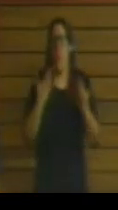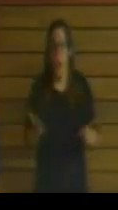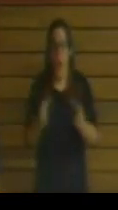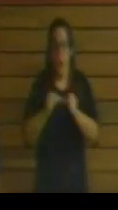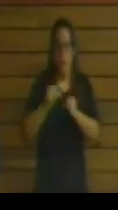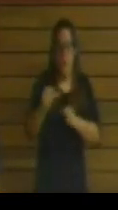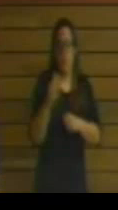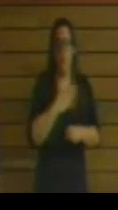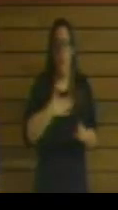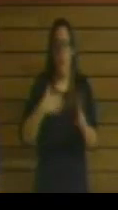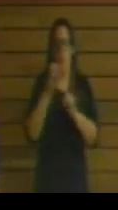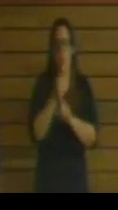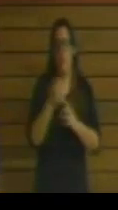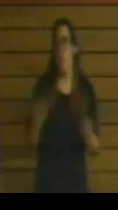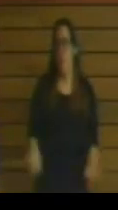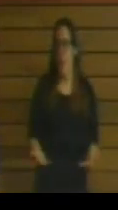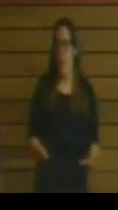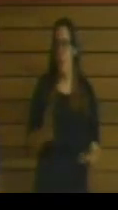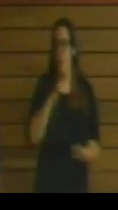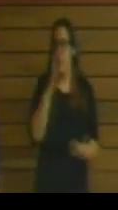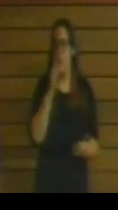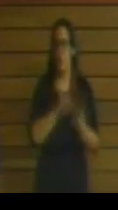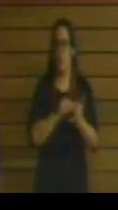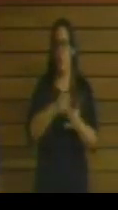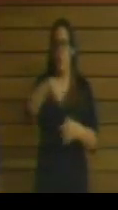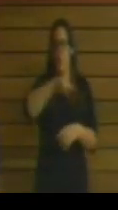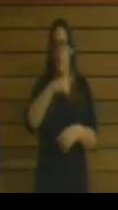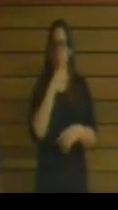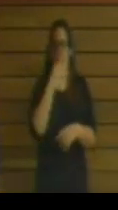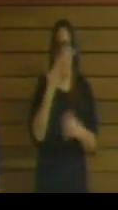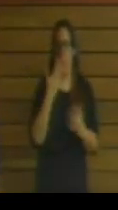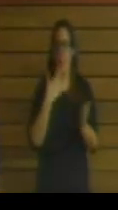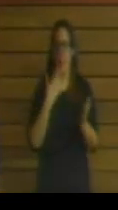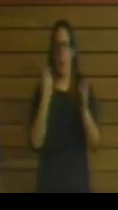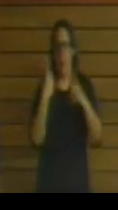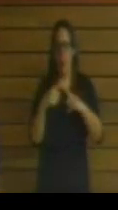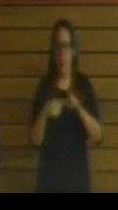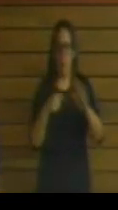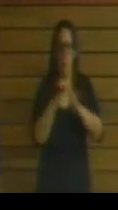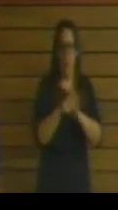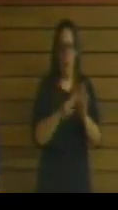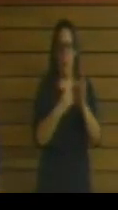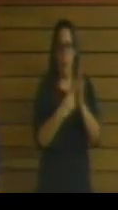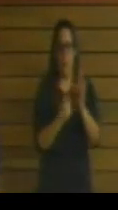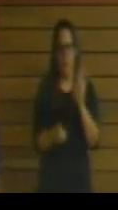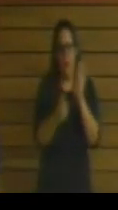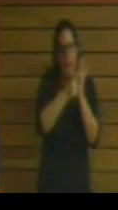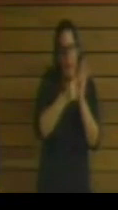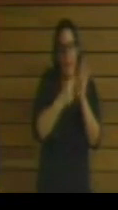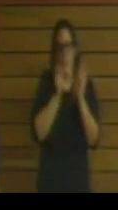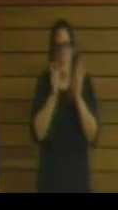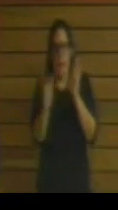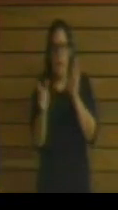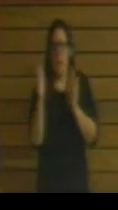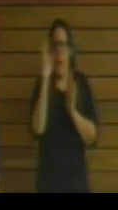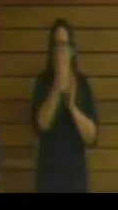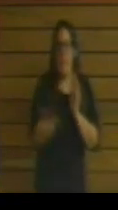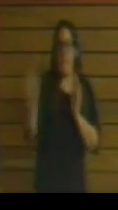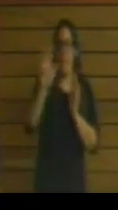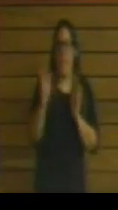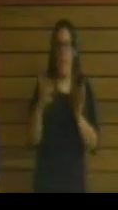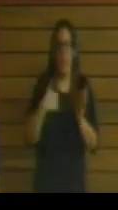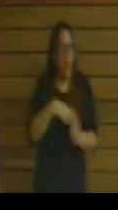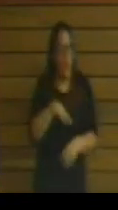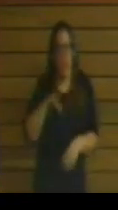produce tanto sonrojo que aparezca la palabra estatal en una moción o en una enmienda que se presente. No lo entendemos. Si eso